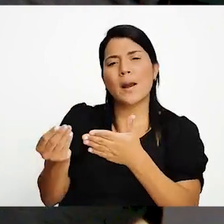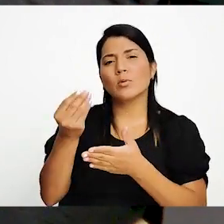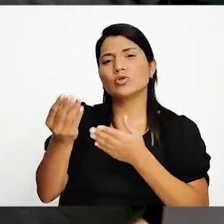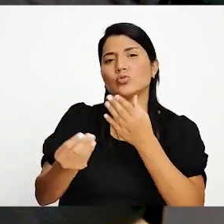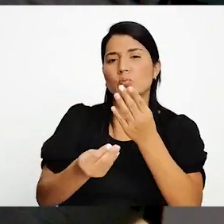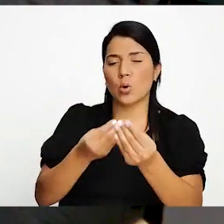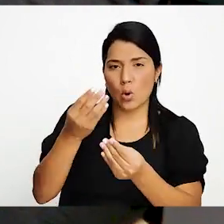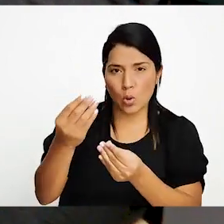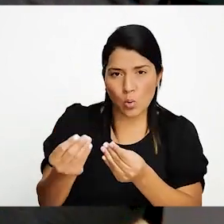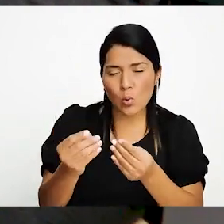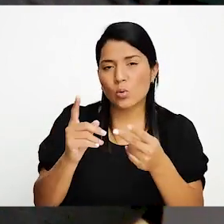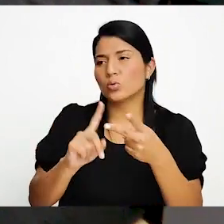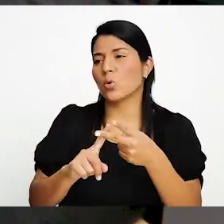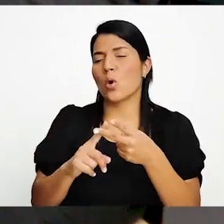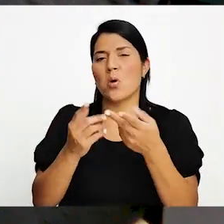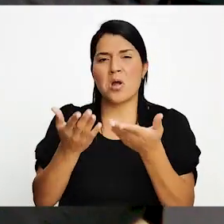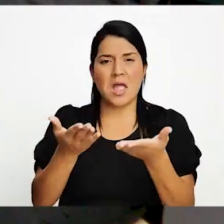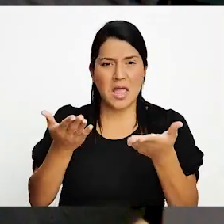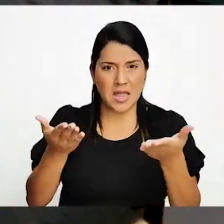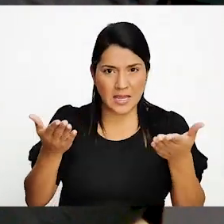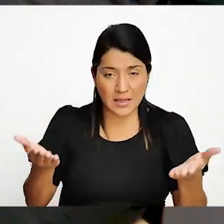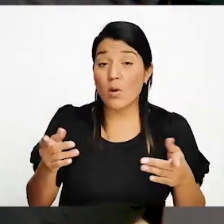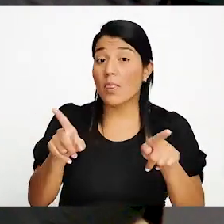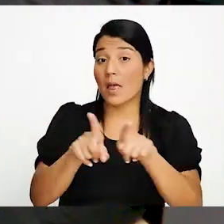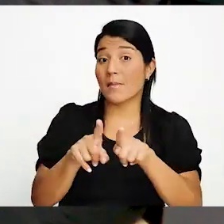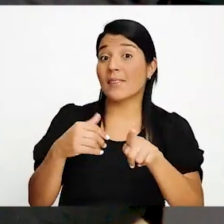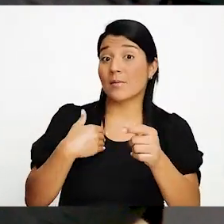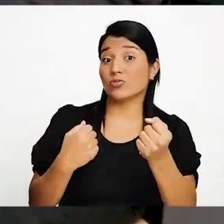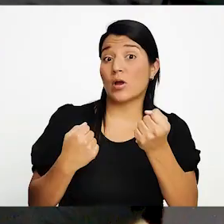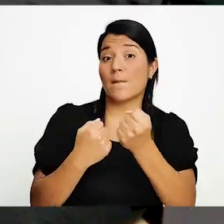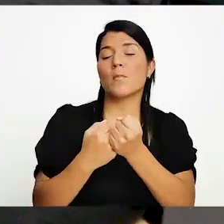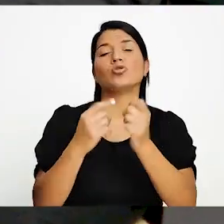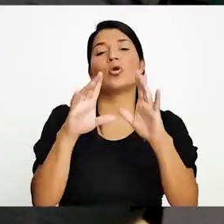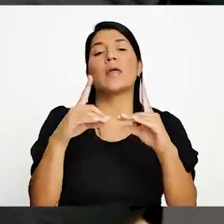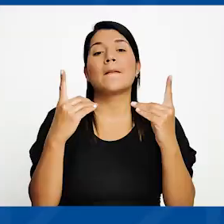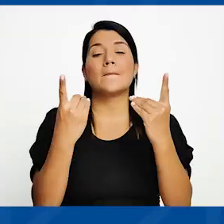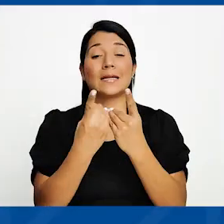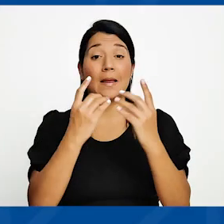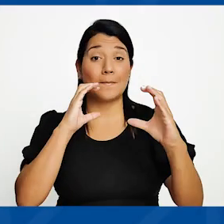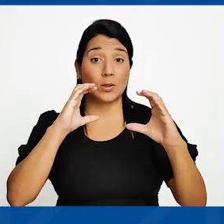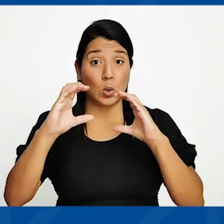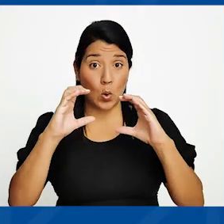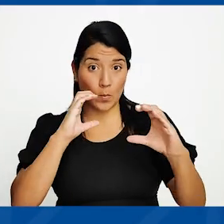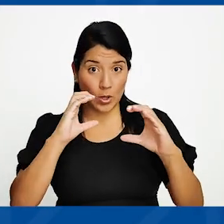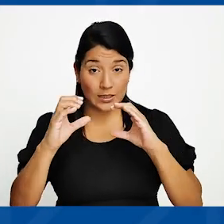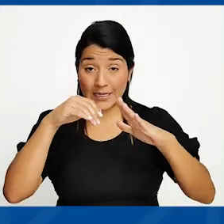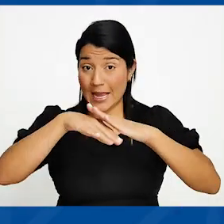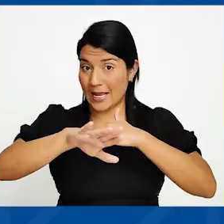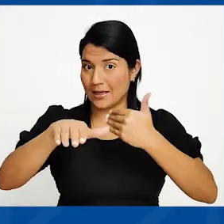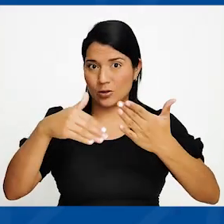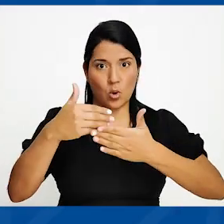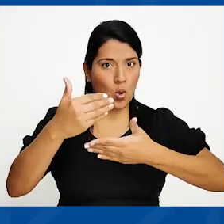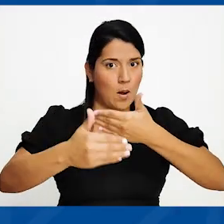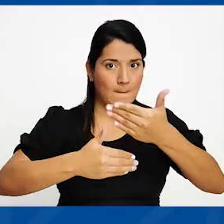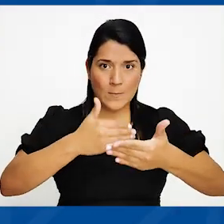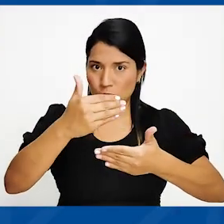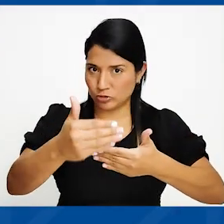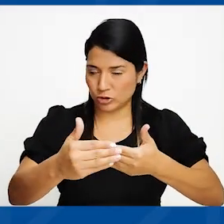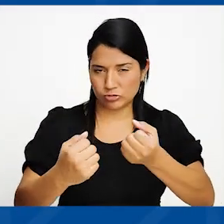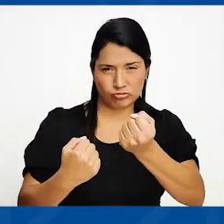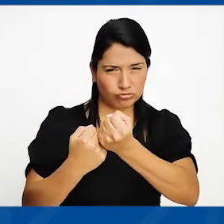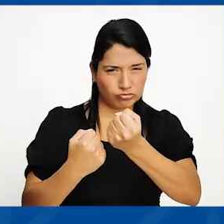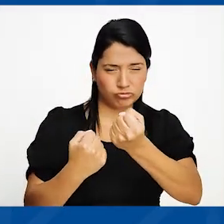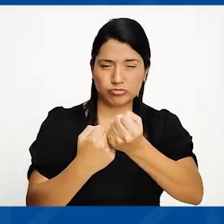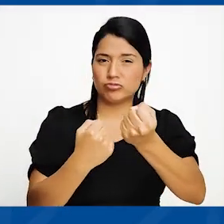equipo, hemos tenido la colaboración del departamento de comunicaciones en todo el proceso a lo largo del,